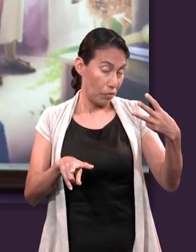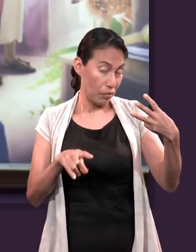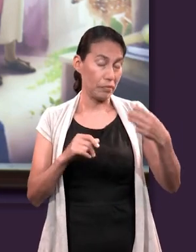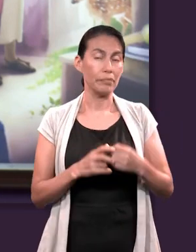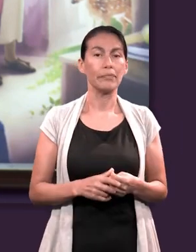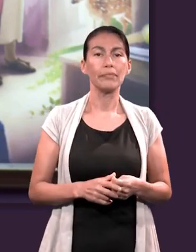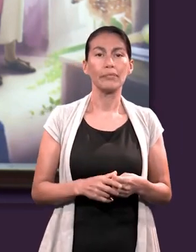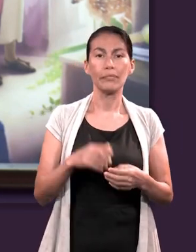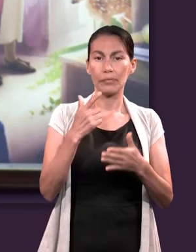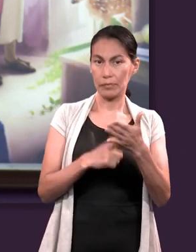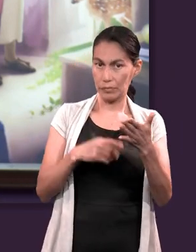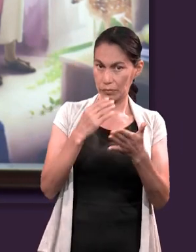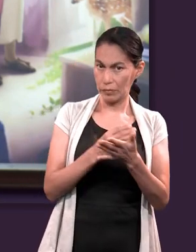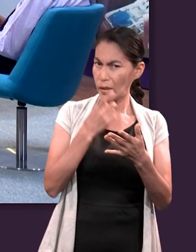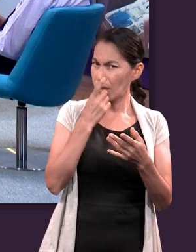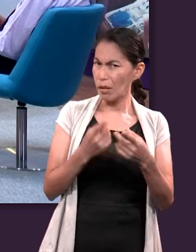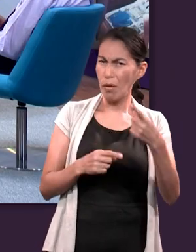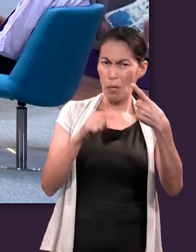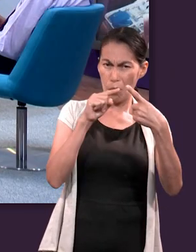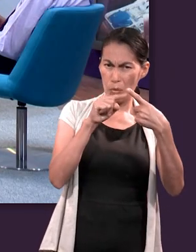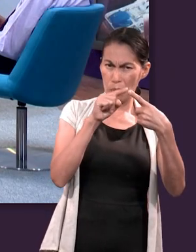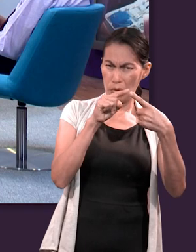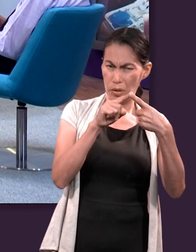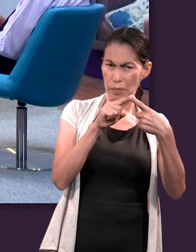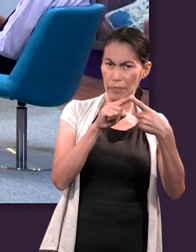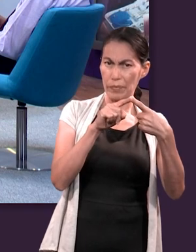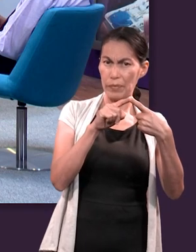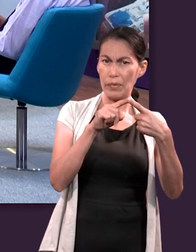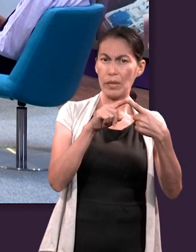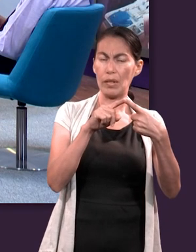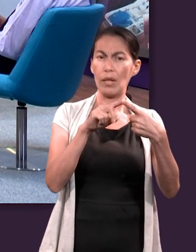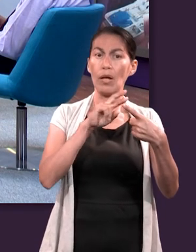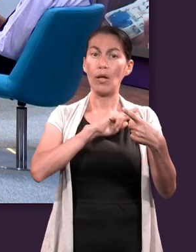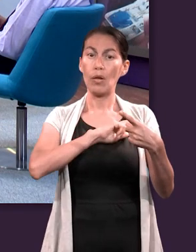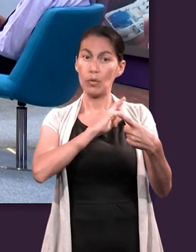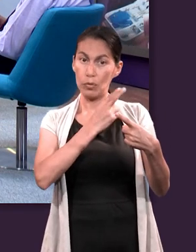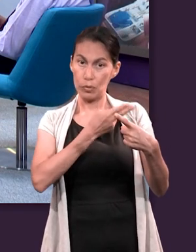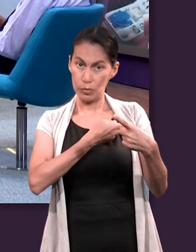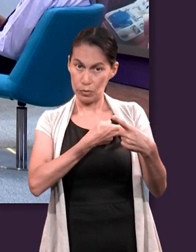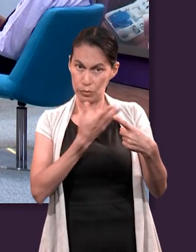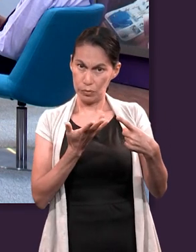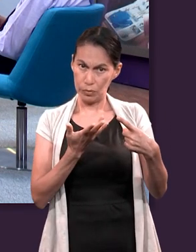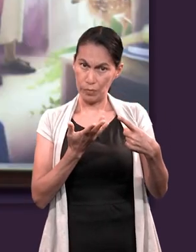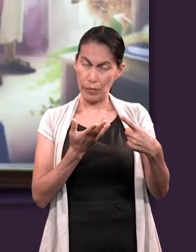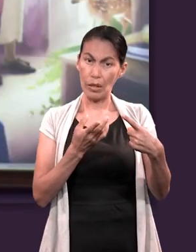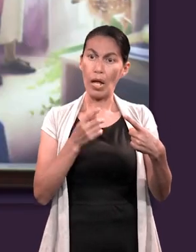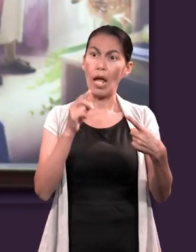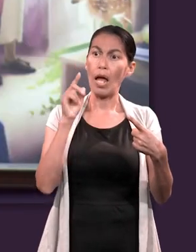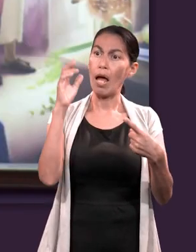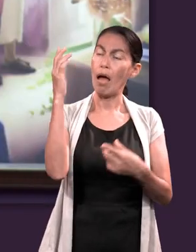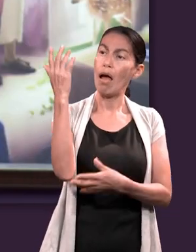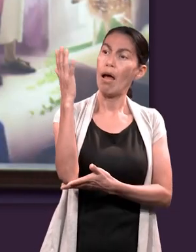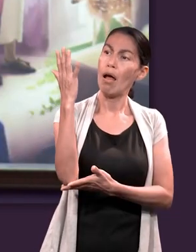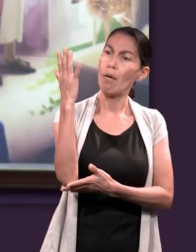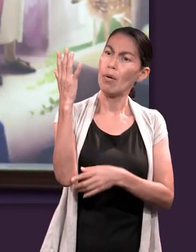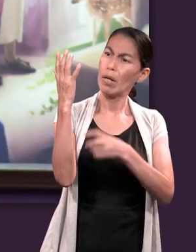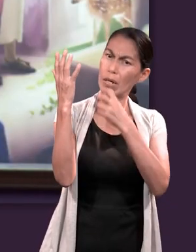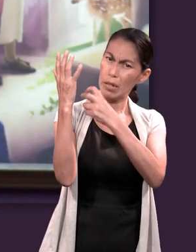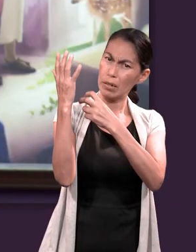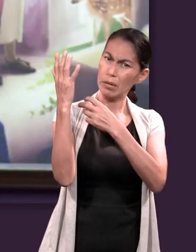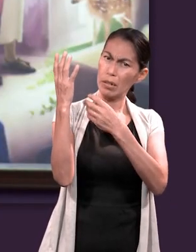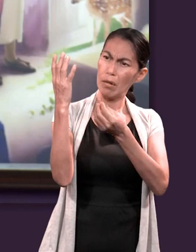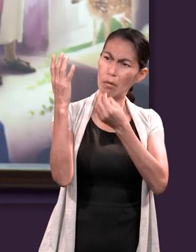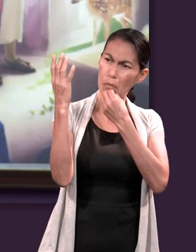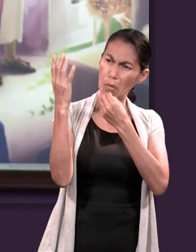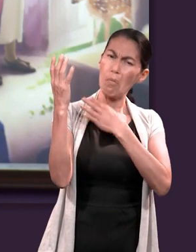resalta la primera desde una perspectiva nutricional, diciendo que el árbol era bueno para